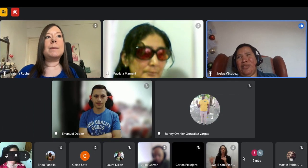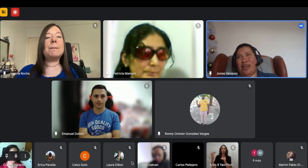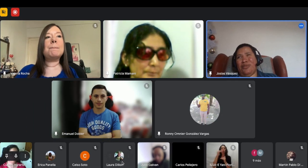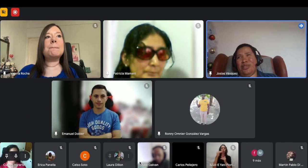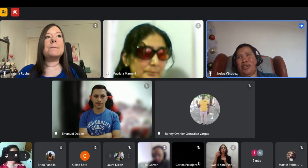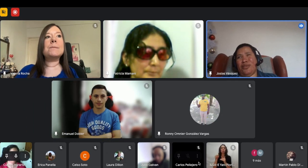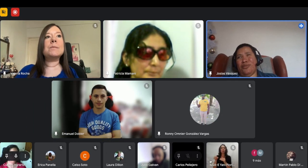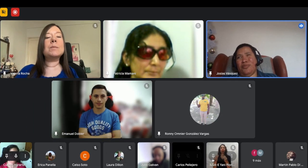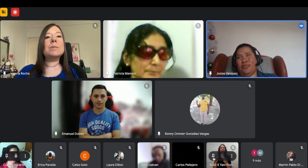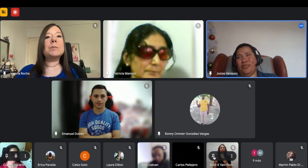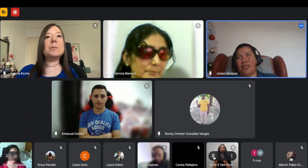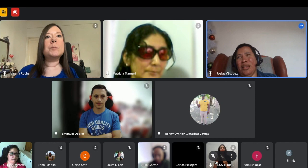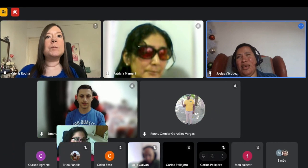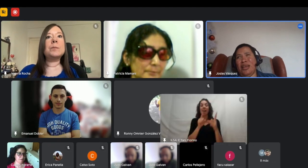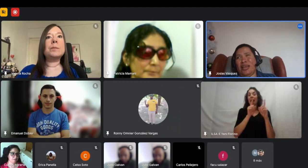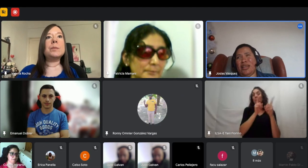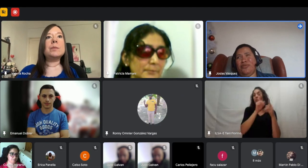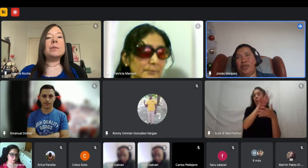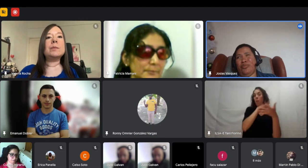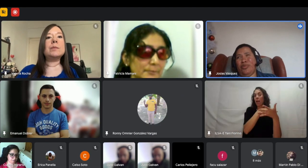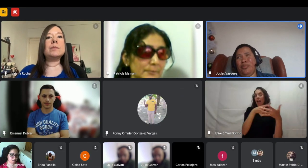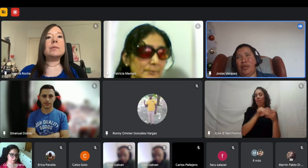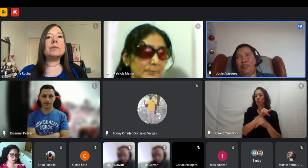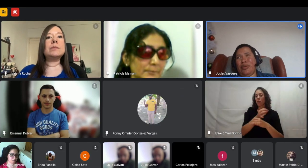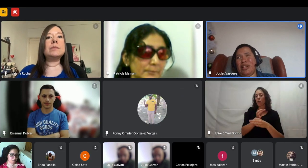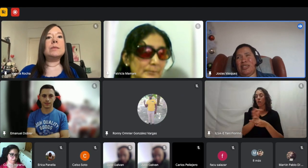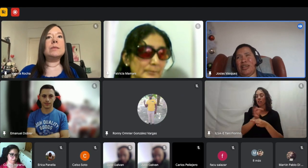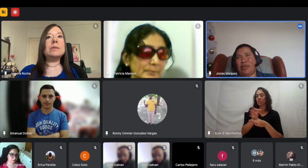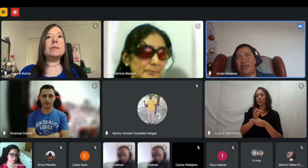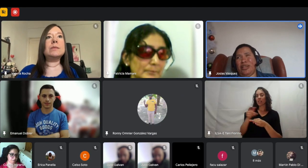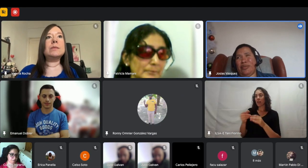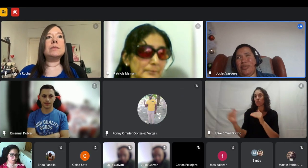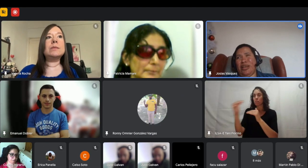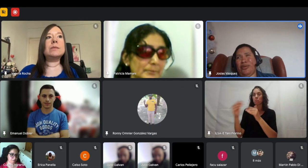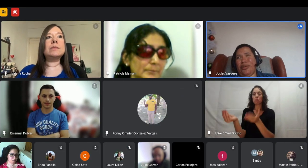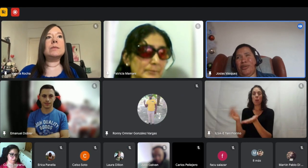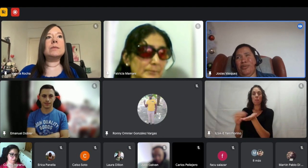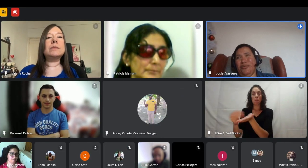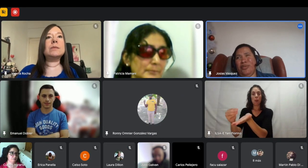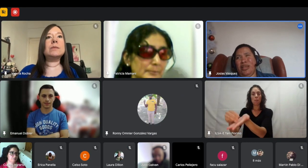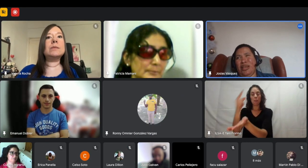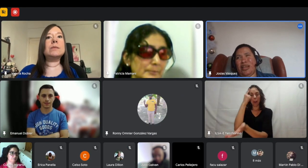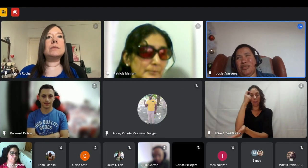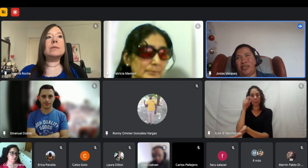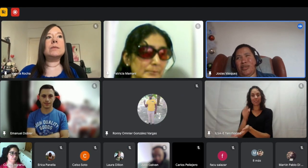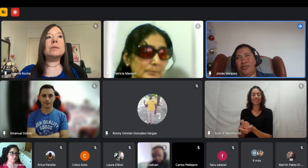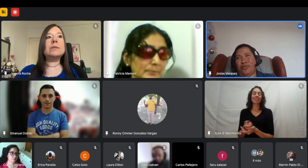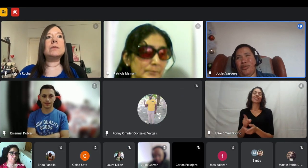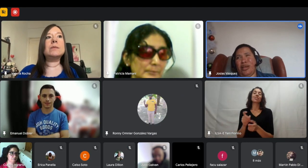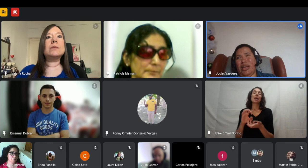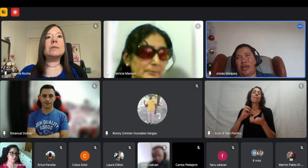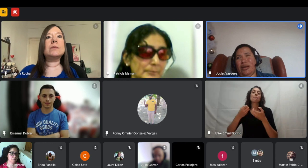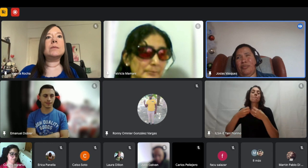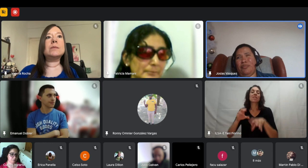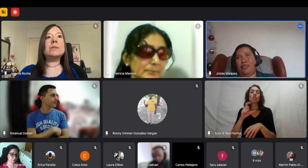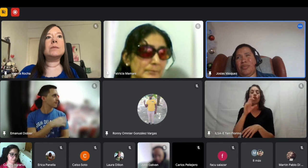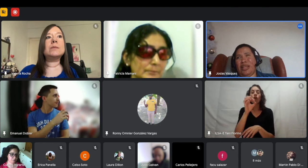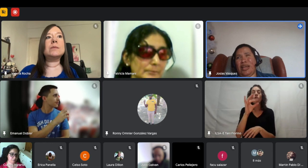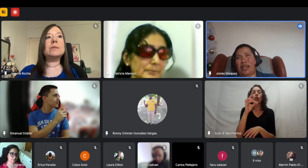que él tenía planificado enseñarnos y eso fue como mi primer acercamiento al tema de código en este caso